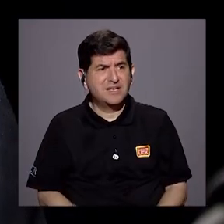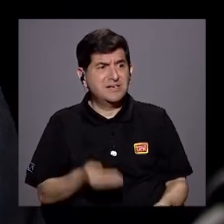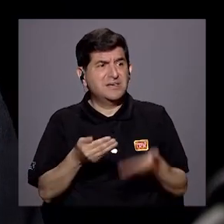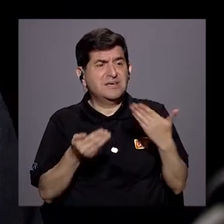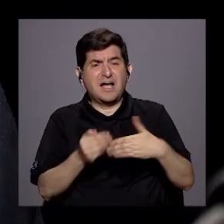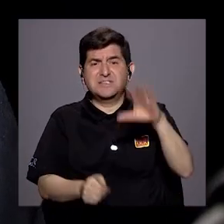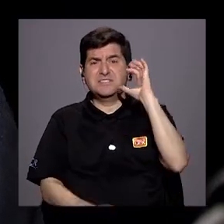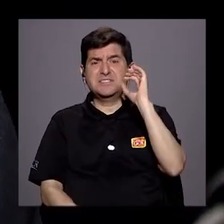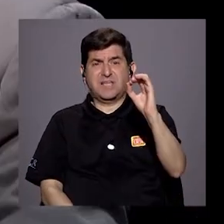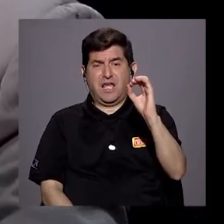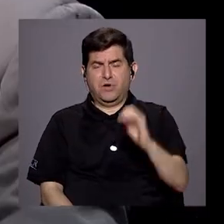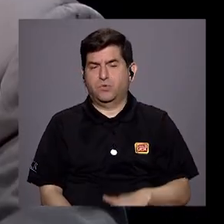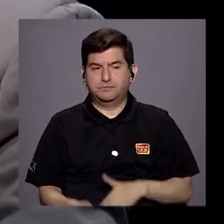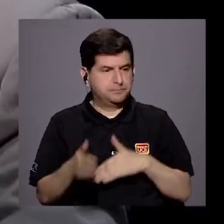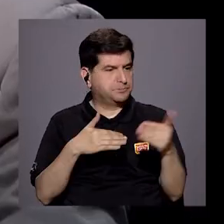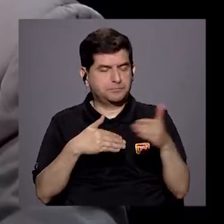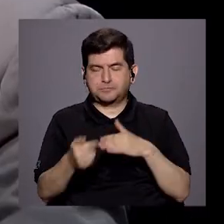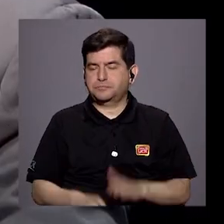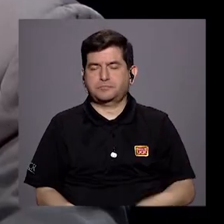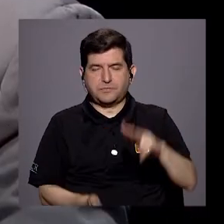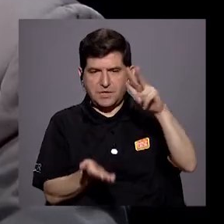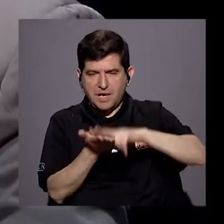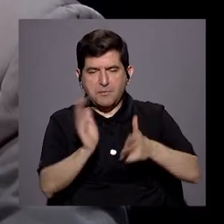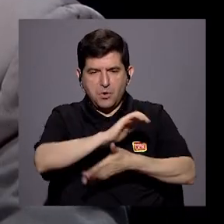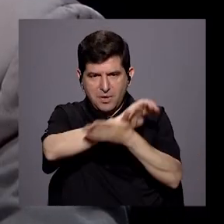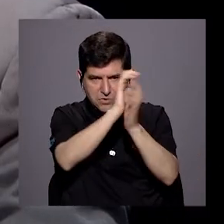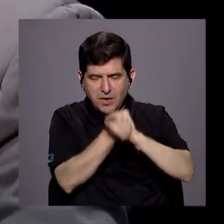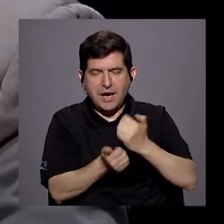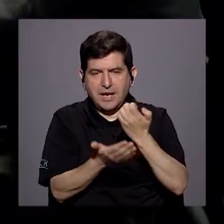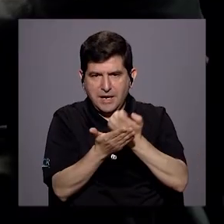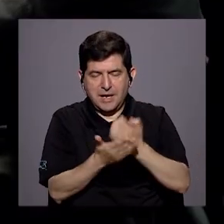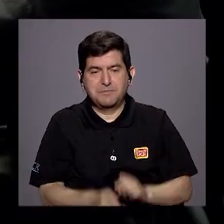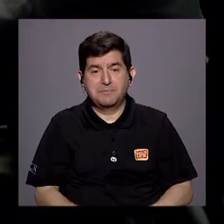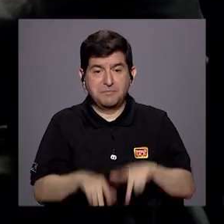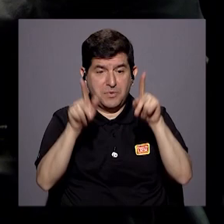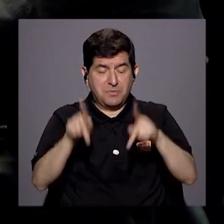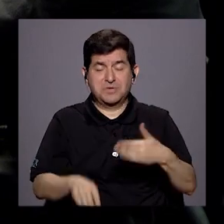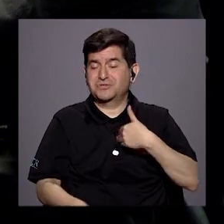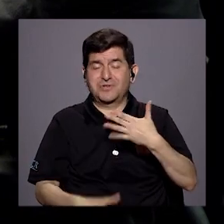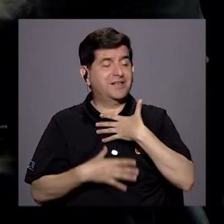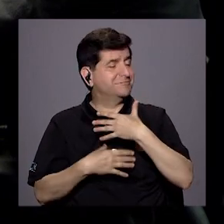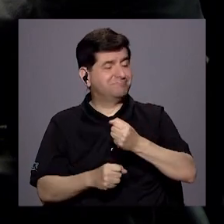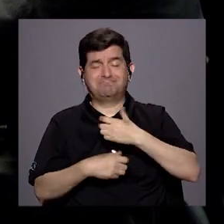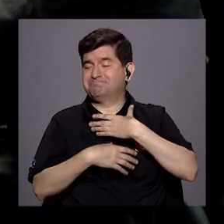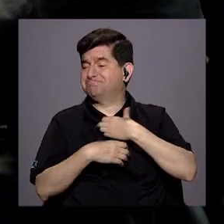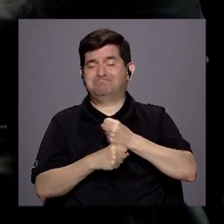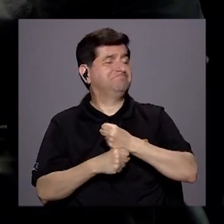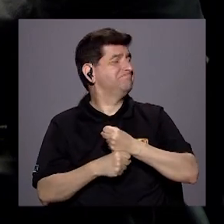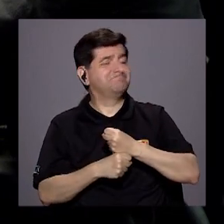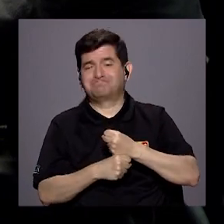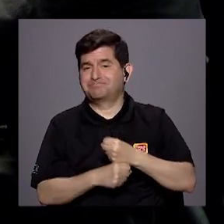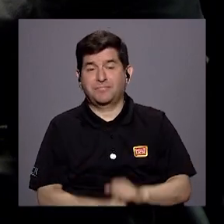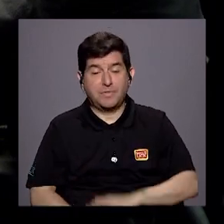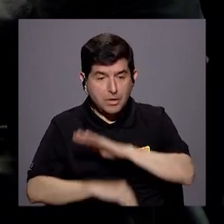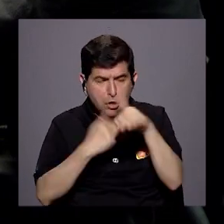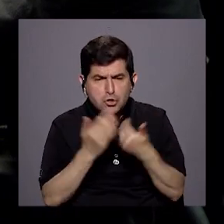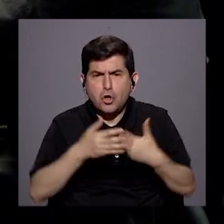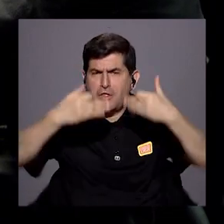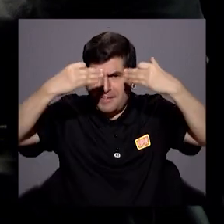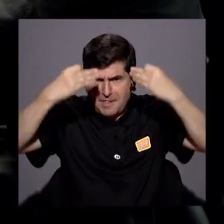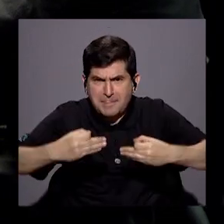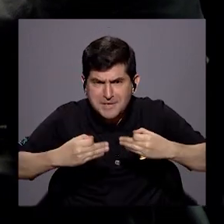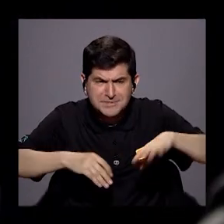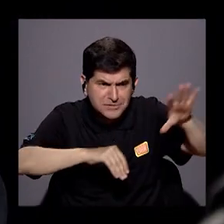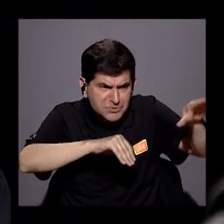prácticamente nula, aún con la aprobación de la reforma. Porque la gente todavía no tiene confianza en que todas las